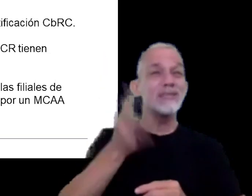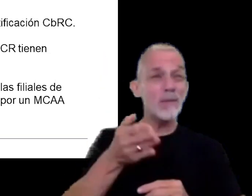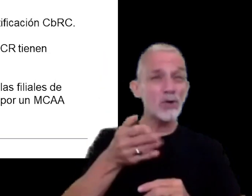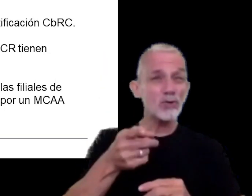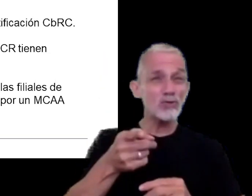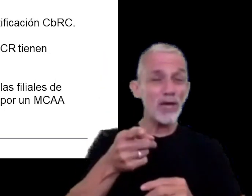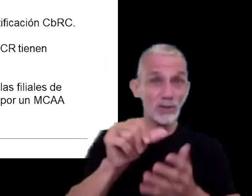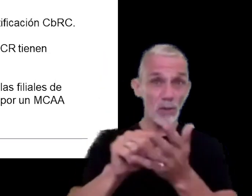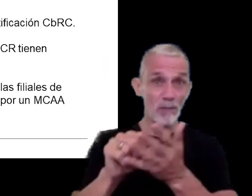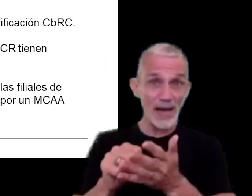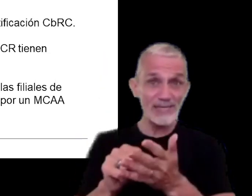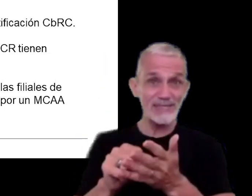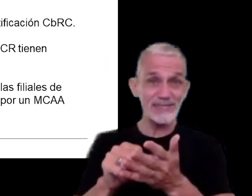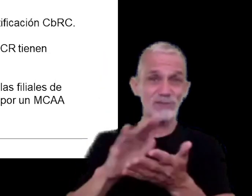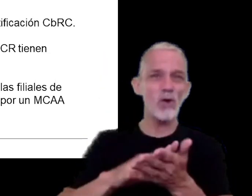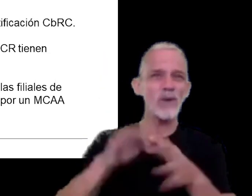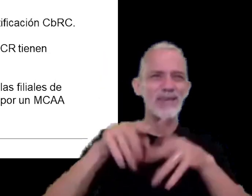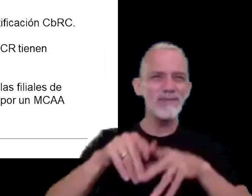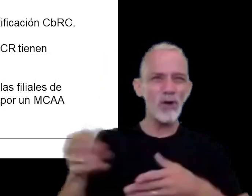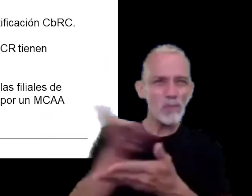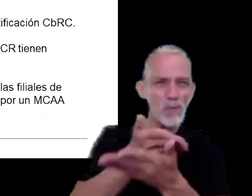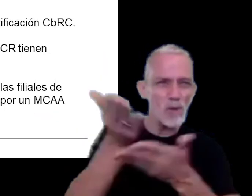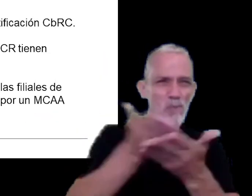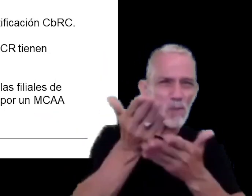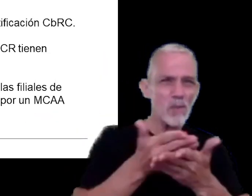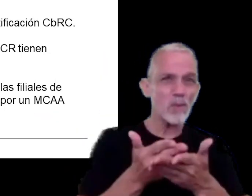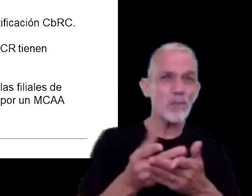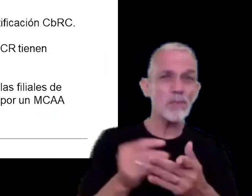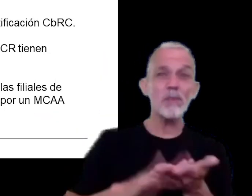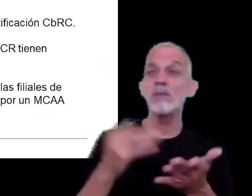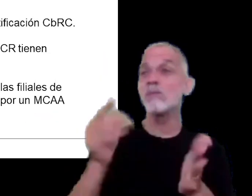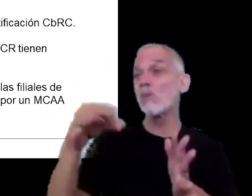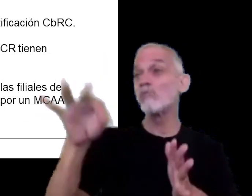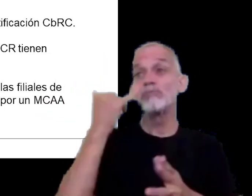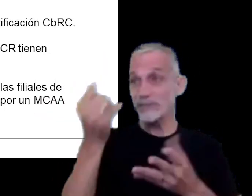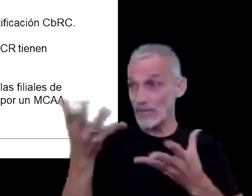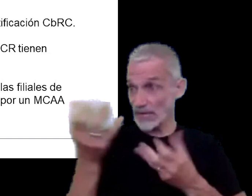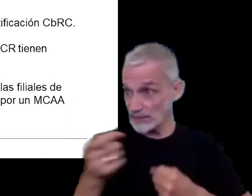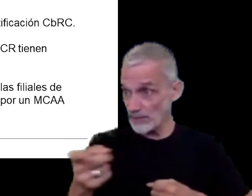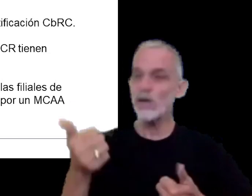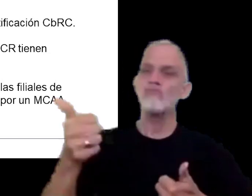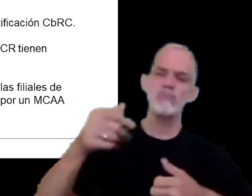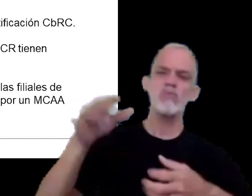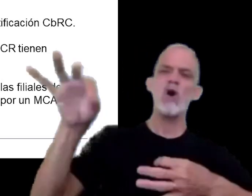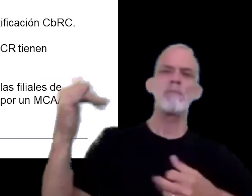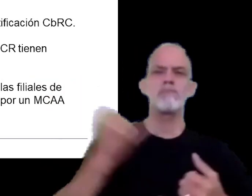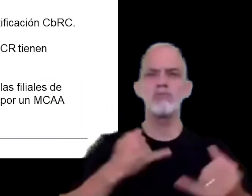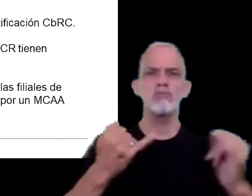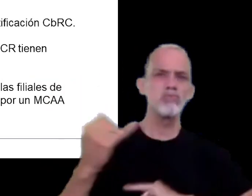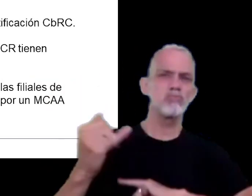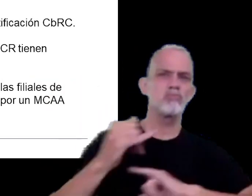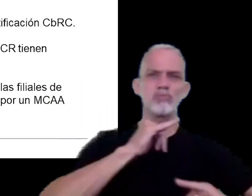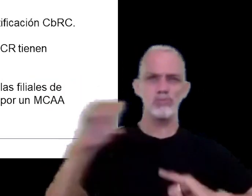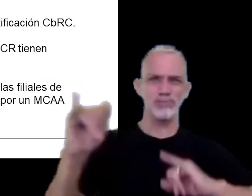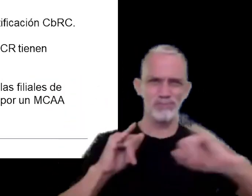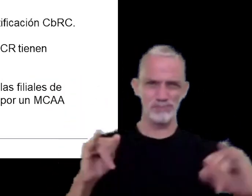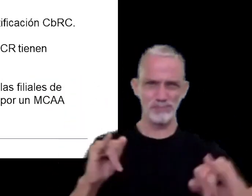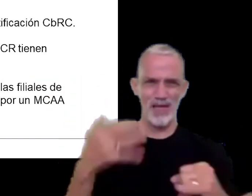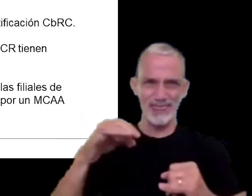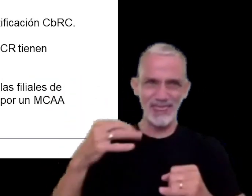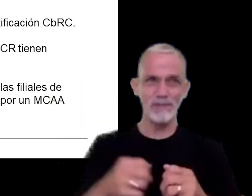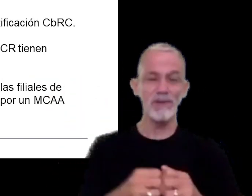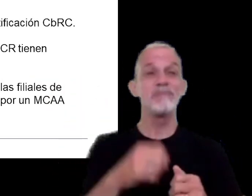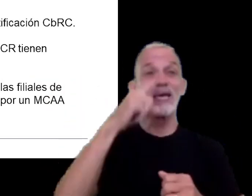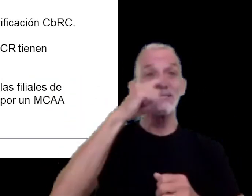sobre country by country report exigen notificaciones estas notificaciones locales más del